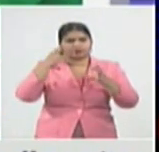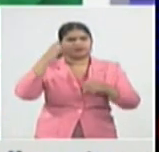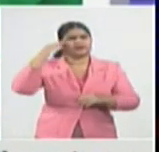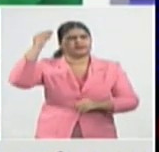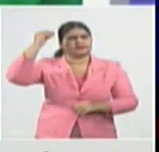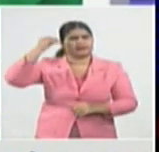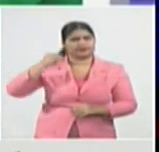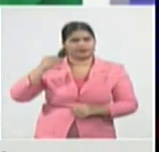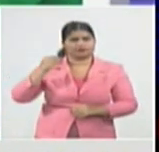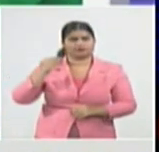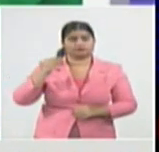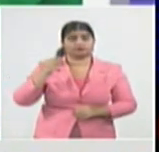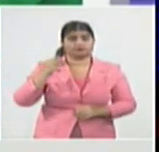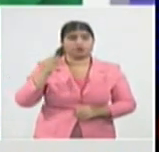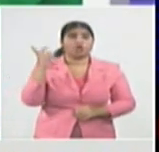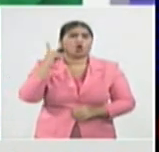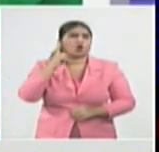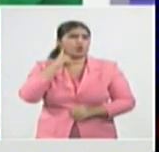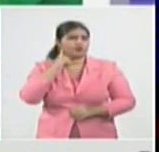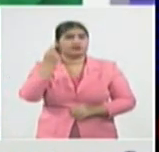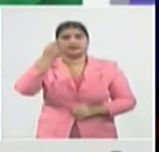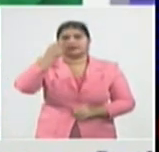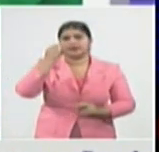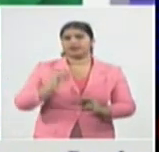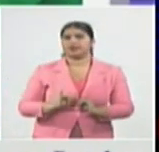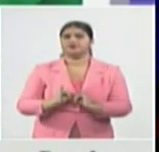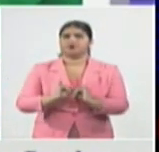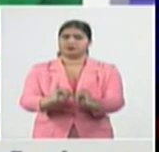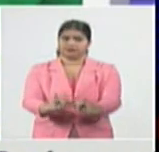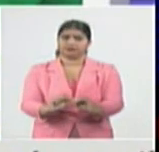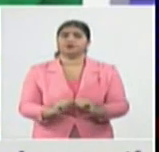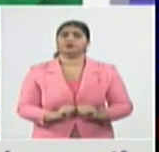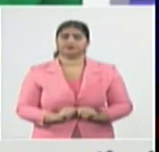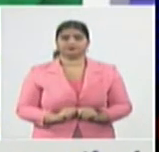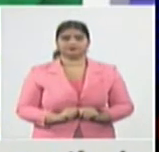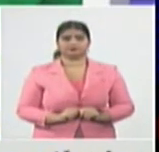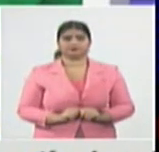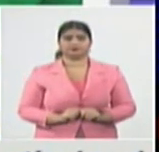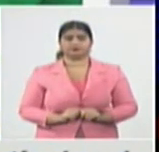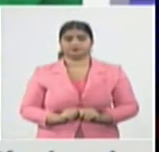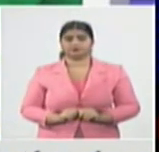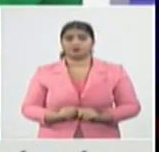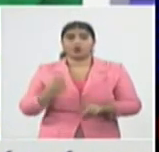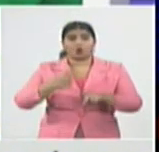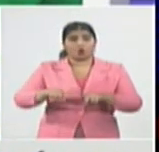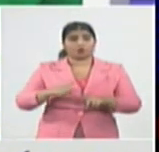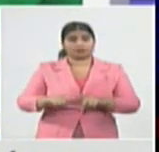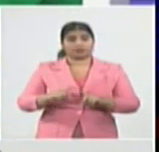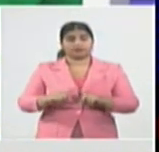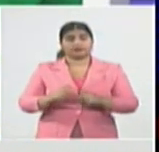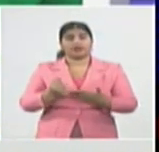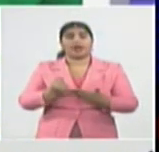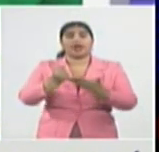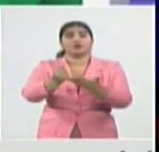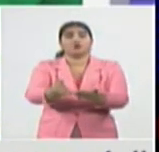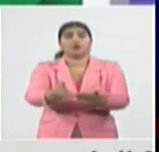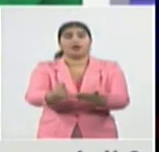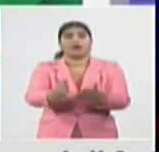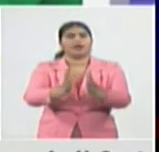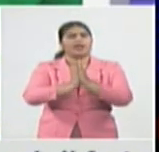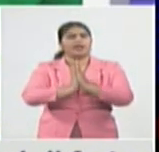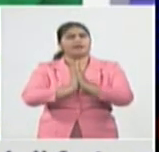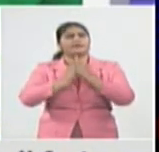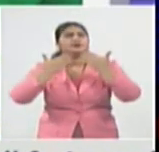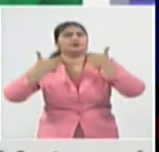estamos viendo también el sistema también de apoyo espiritual el cual permite a las personas también tener un poco más